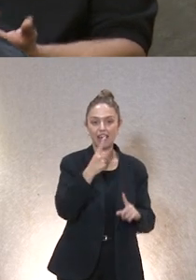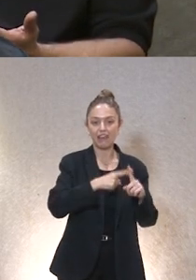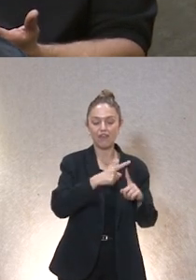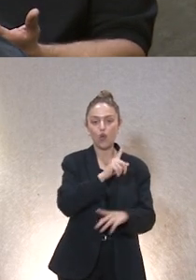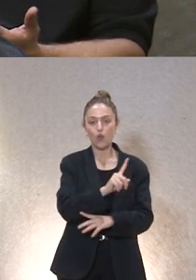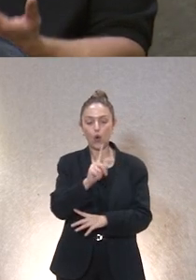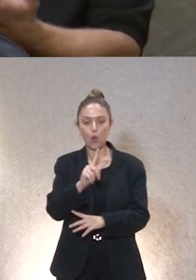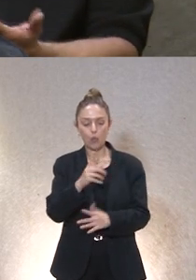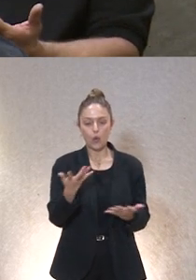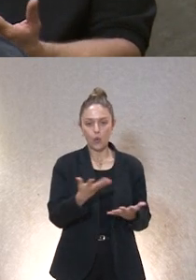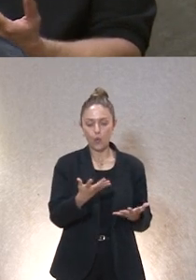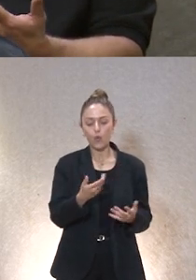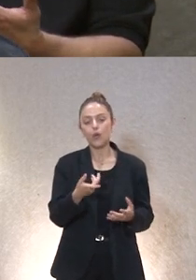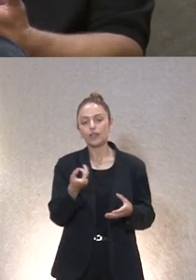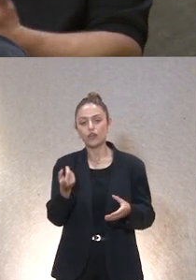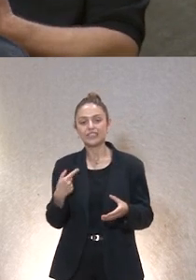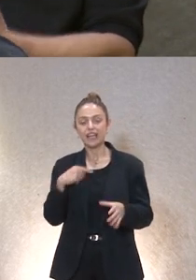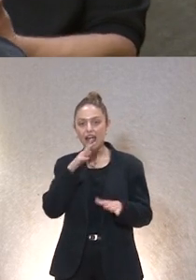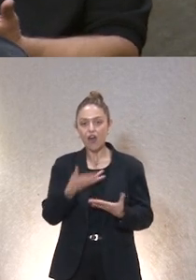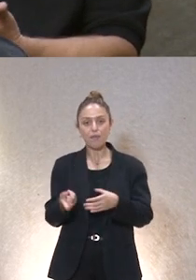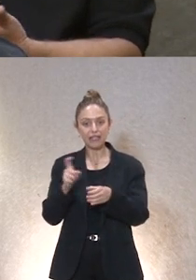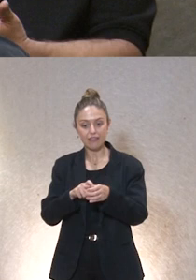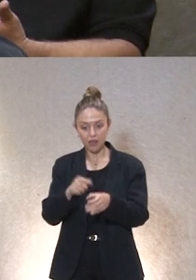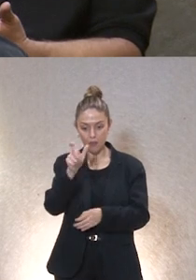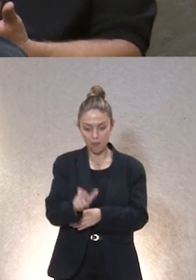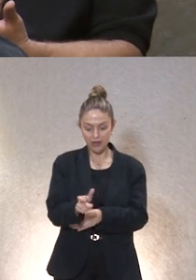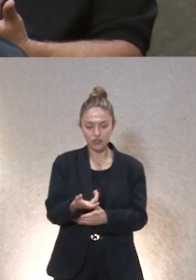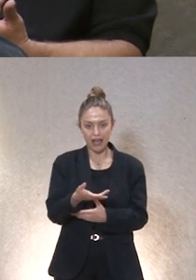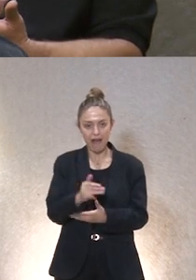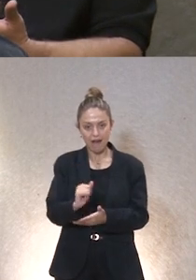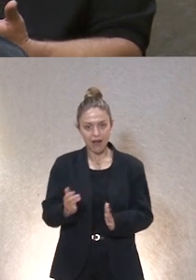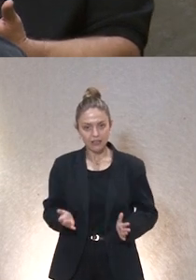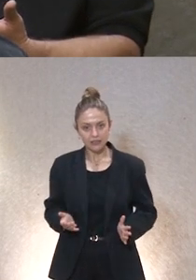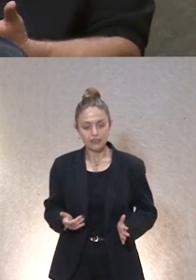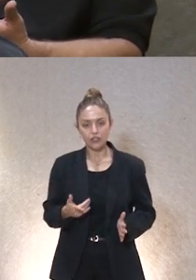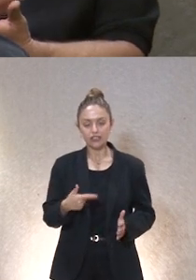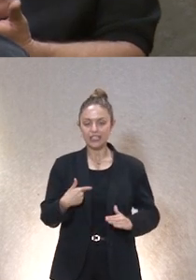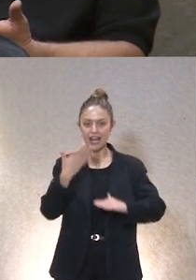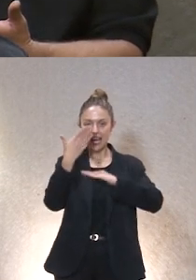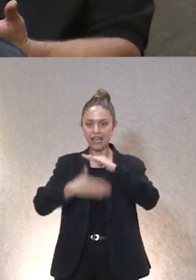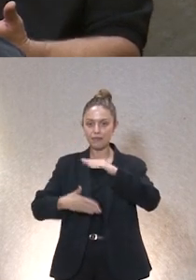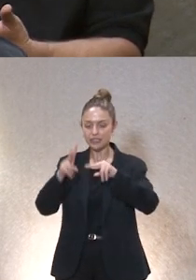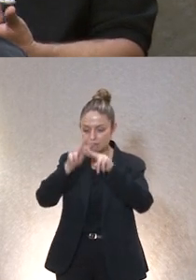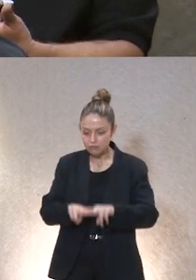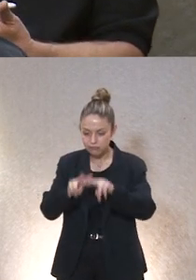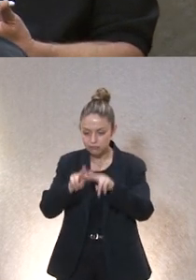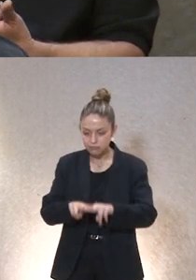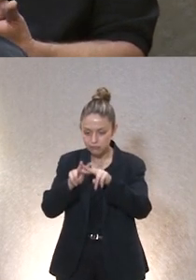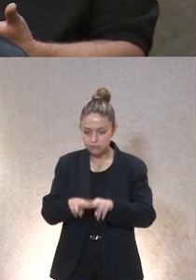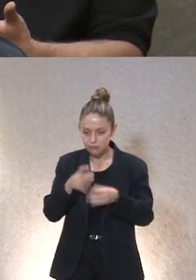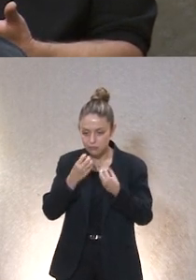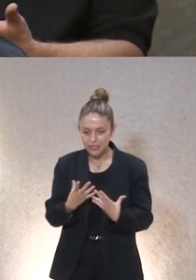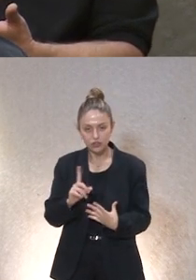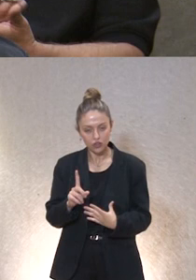vamos a dar participación en estos momentos en los que ya hay una persona vamos a no limitarnos a la supervisión de que esté bien sino